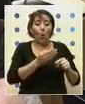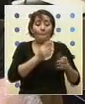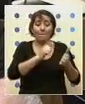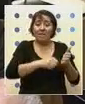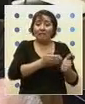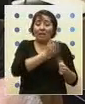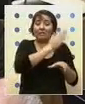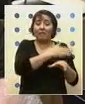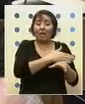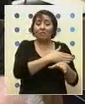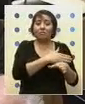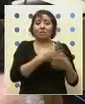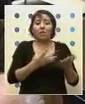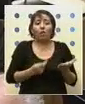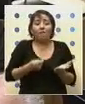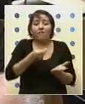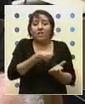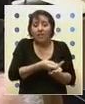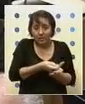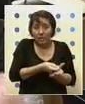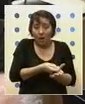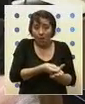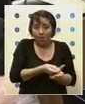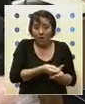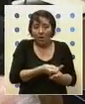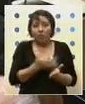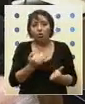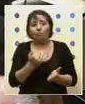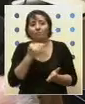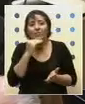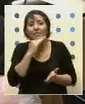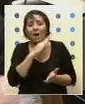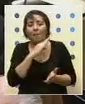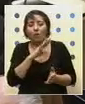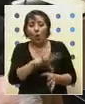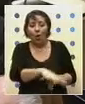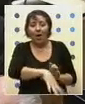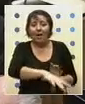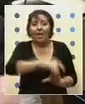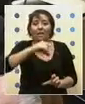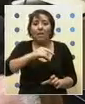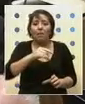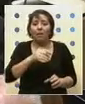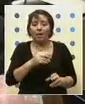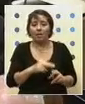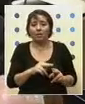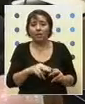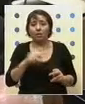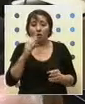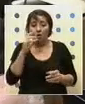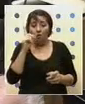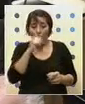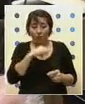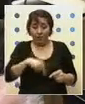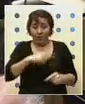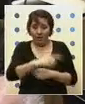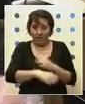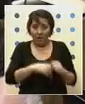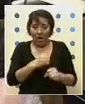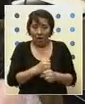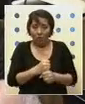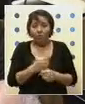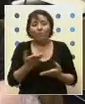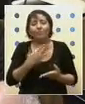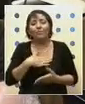estaría con el financiamiento y con una pronta licitación a fines de este año. Por lo tanto,